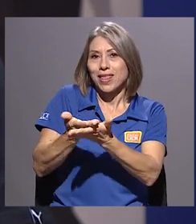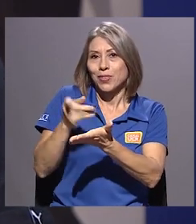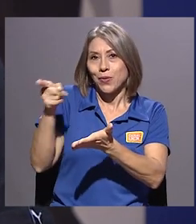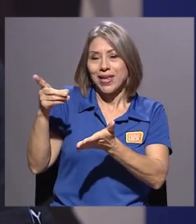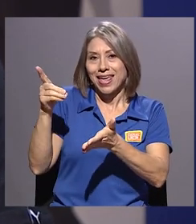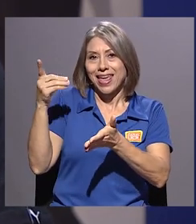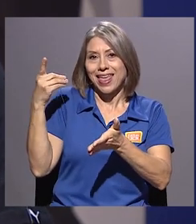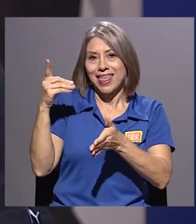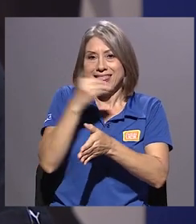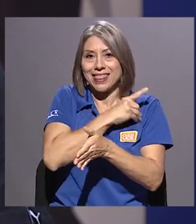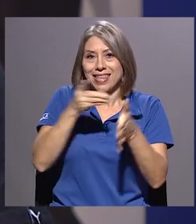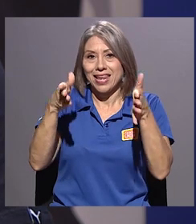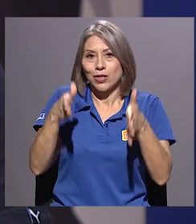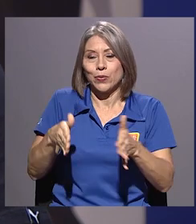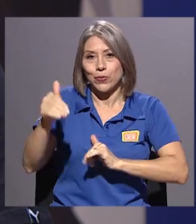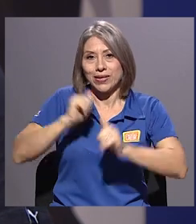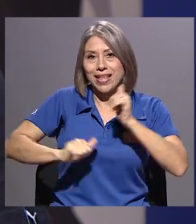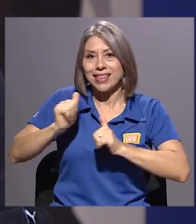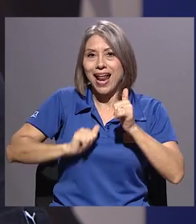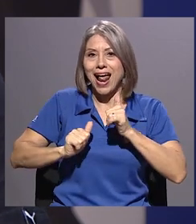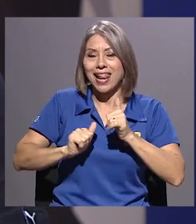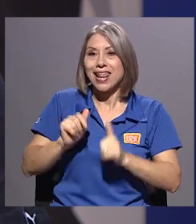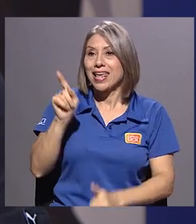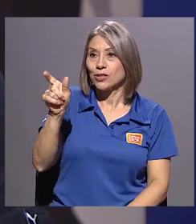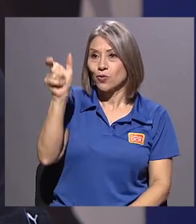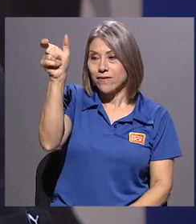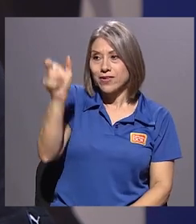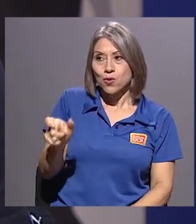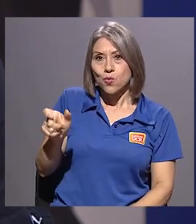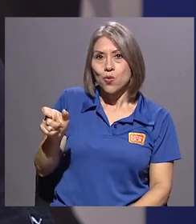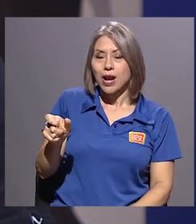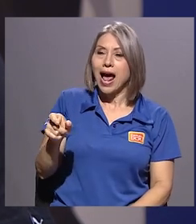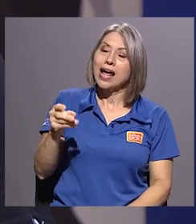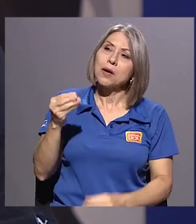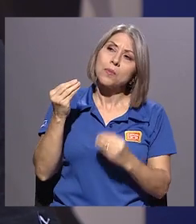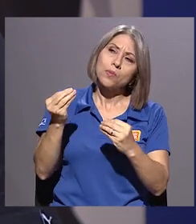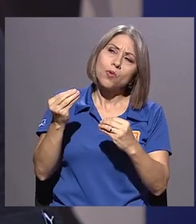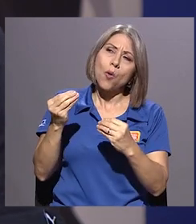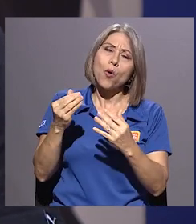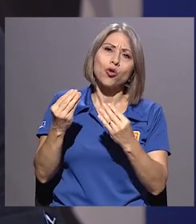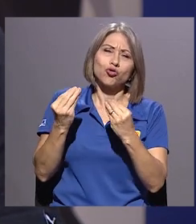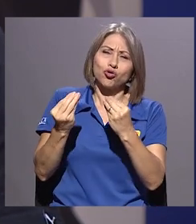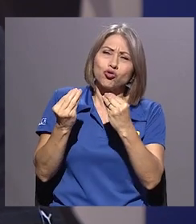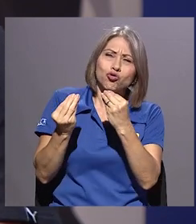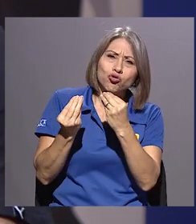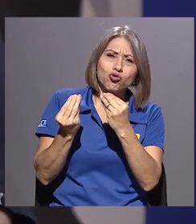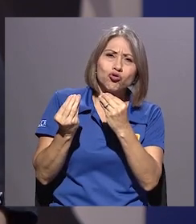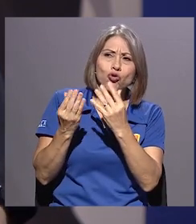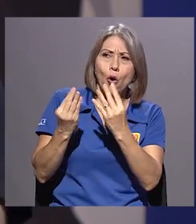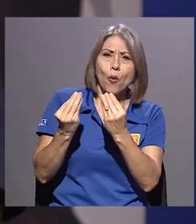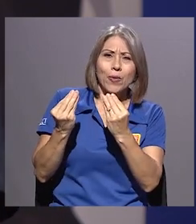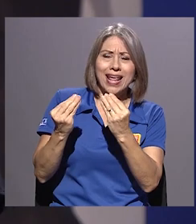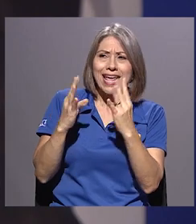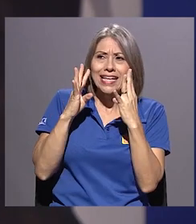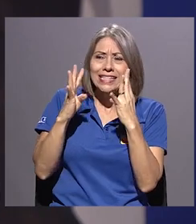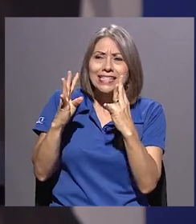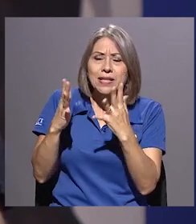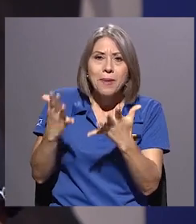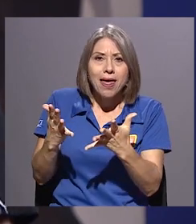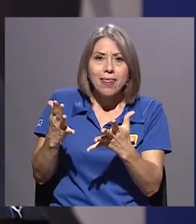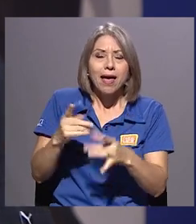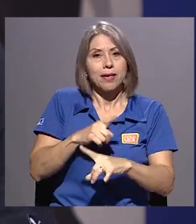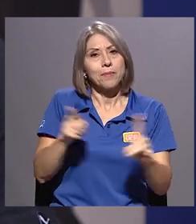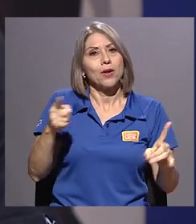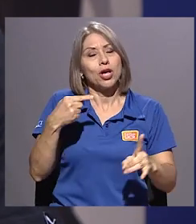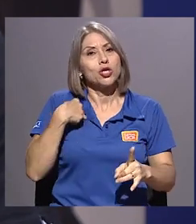figura sobreestimada, que eso es lo que yo propongo como investigador, y que yo iba a actuar y dirigir